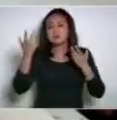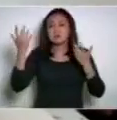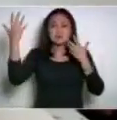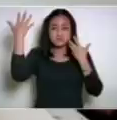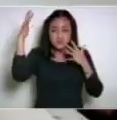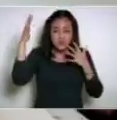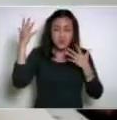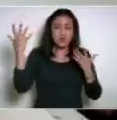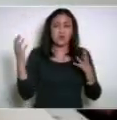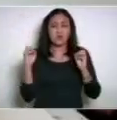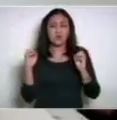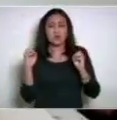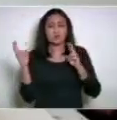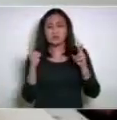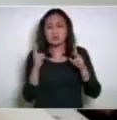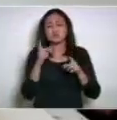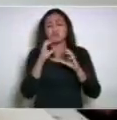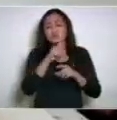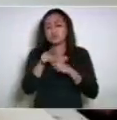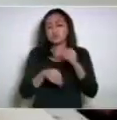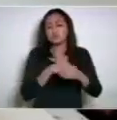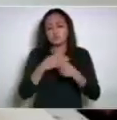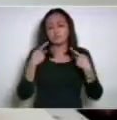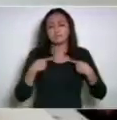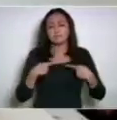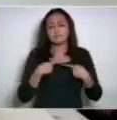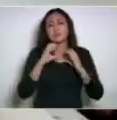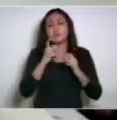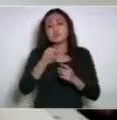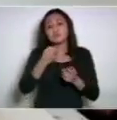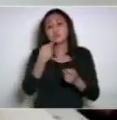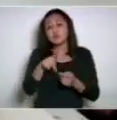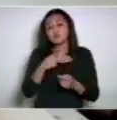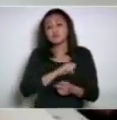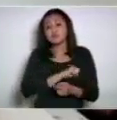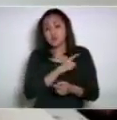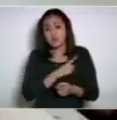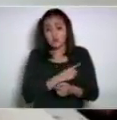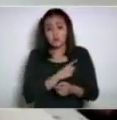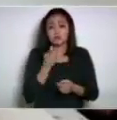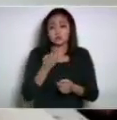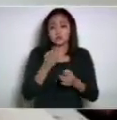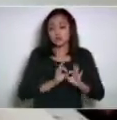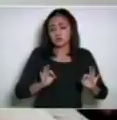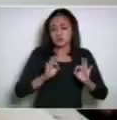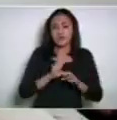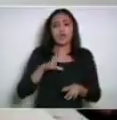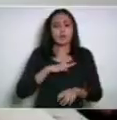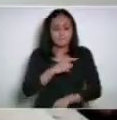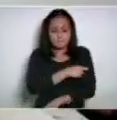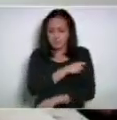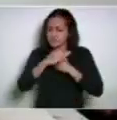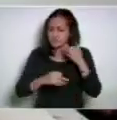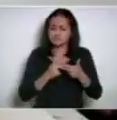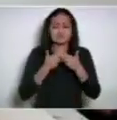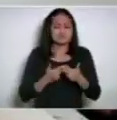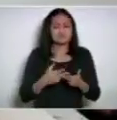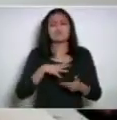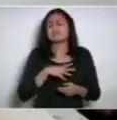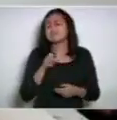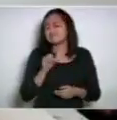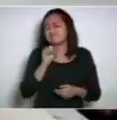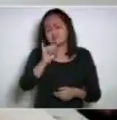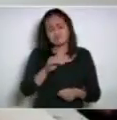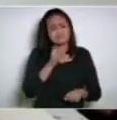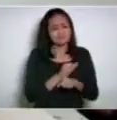a la interperie. Es muy importante que cuiden su integridad física, que cuiden su salud. Hay vacuna para todos, hay suficiente vacuna